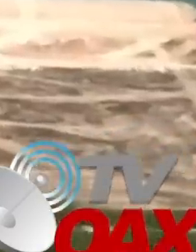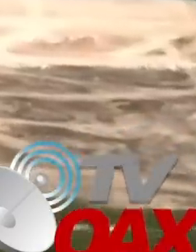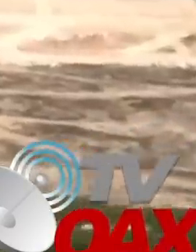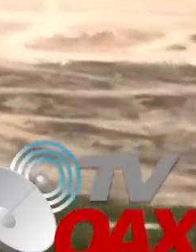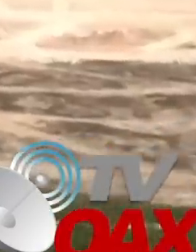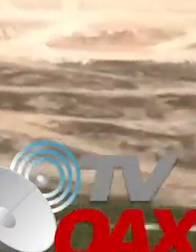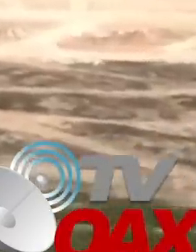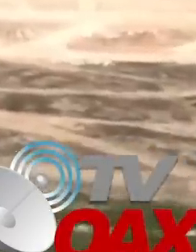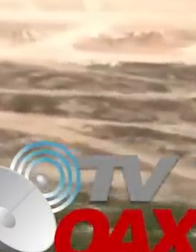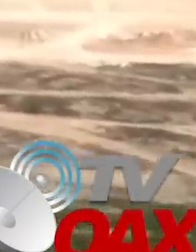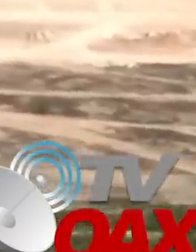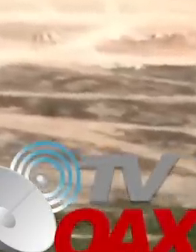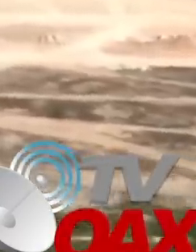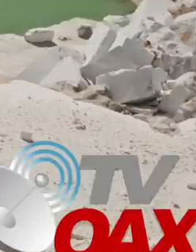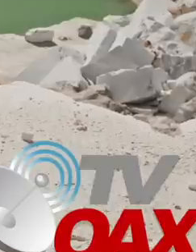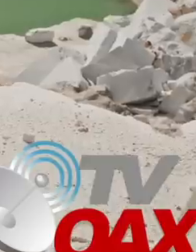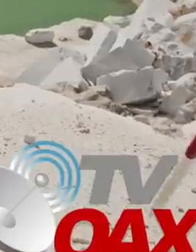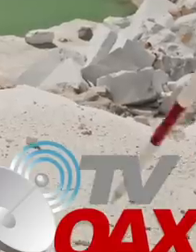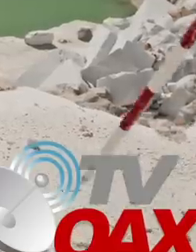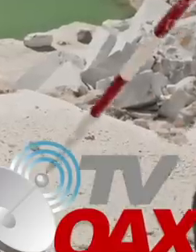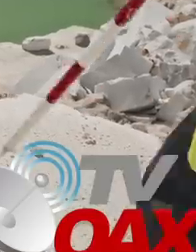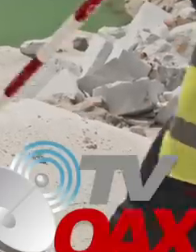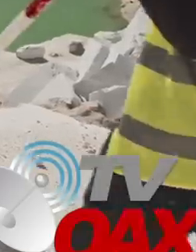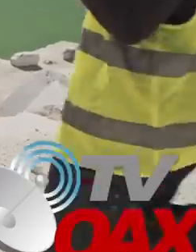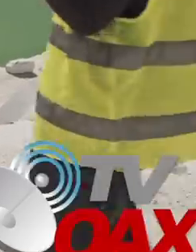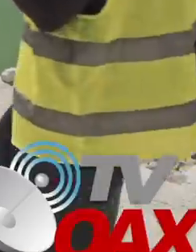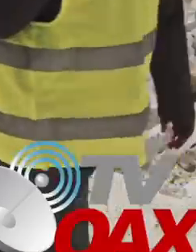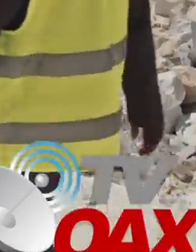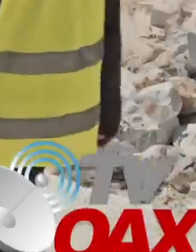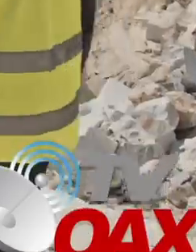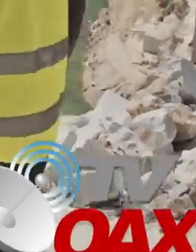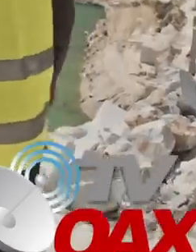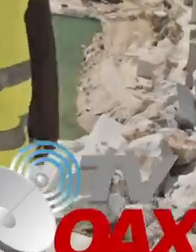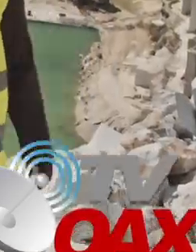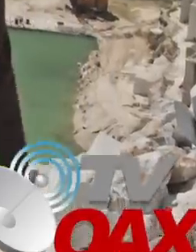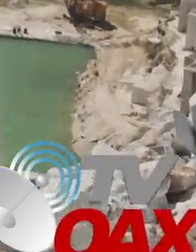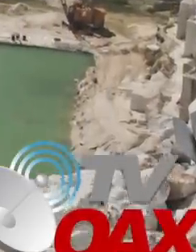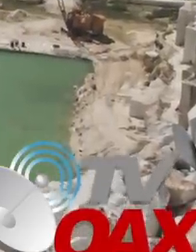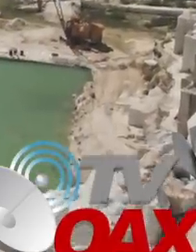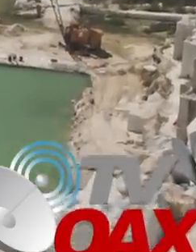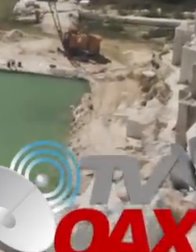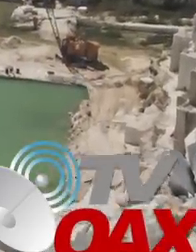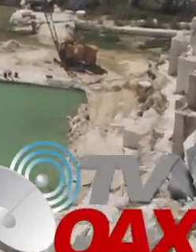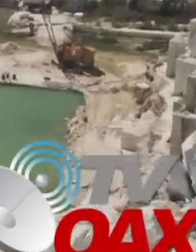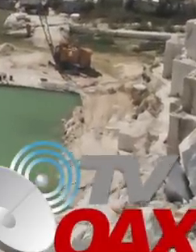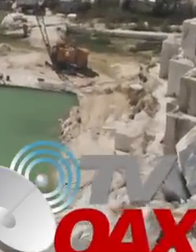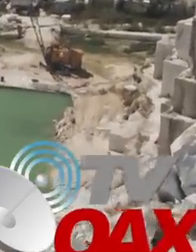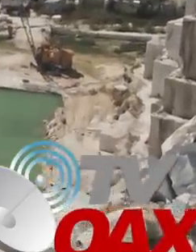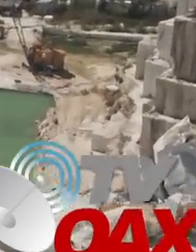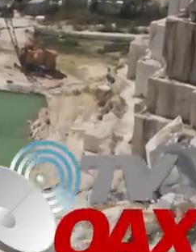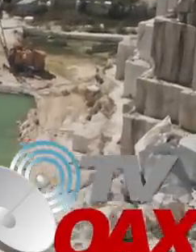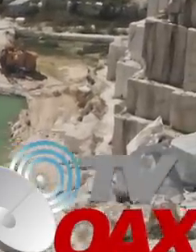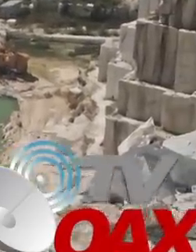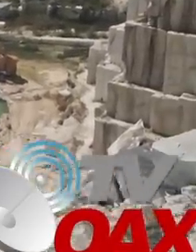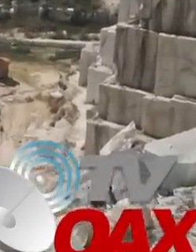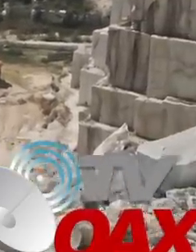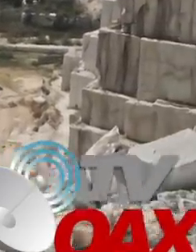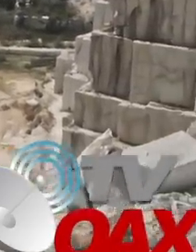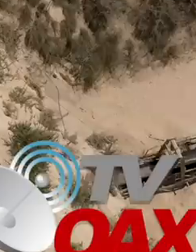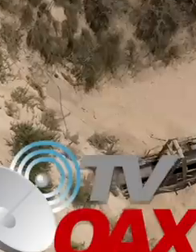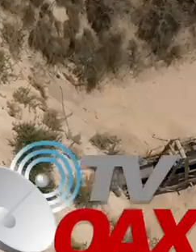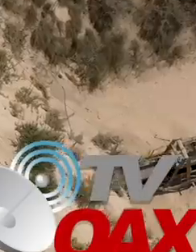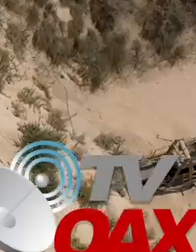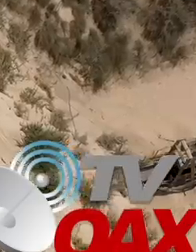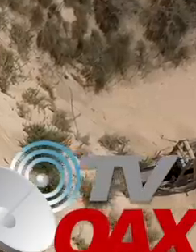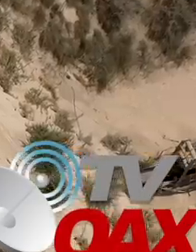La empresa de materiales Vulcan se dedicaba a extraer piedra, arena, grava, destruyendo la